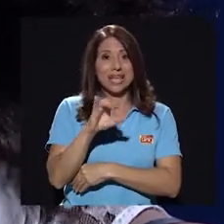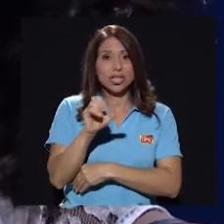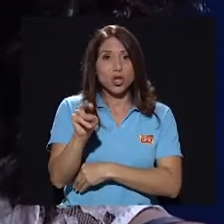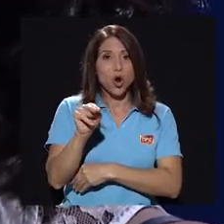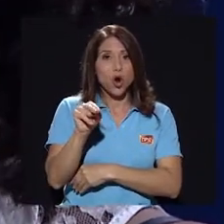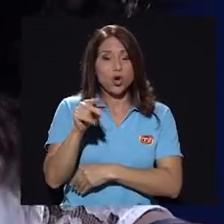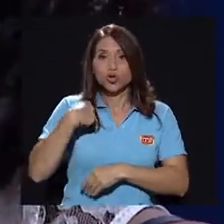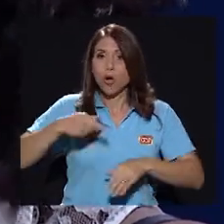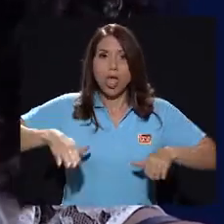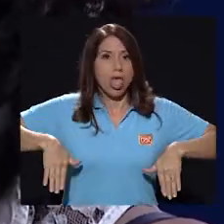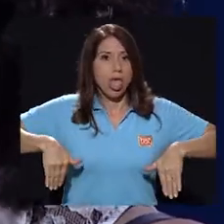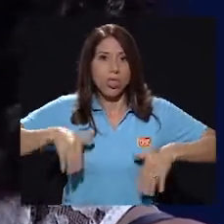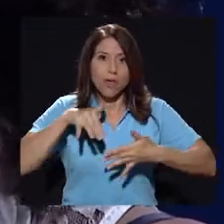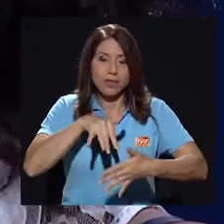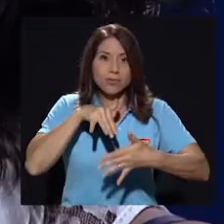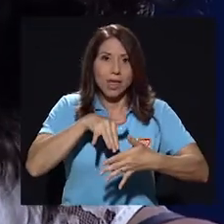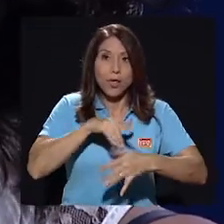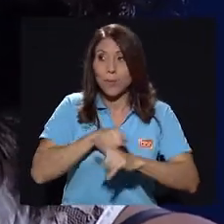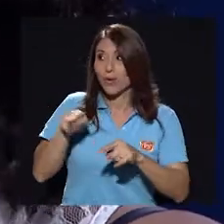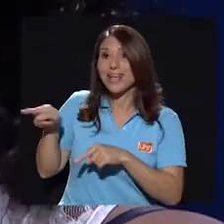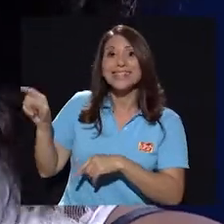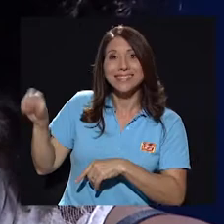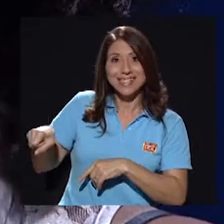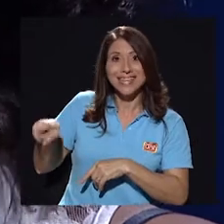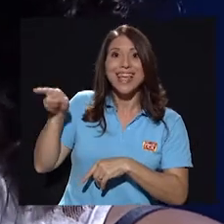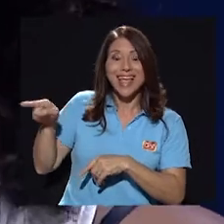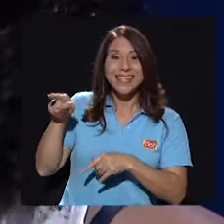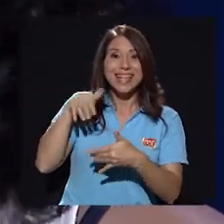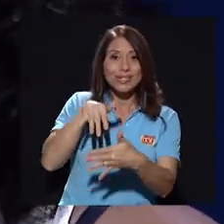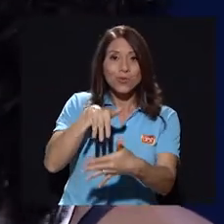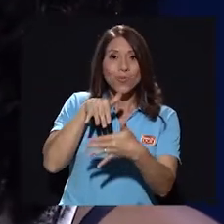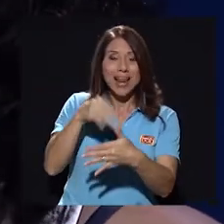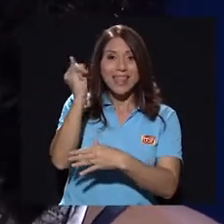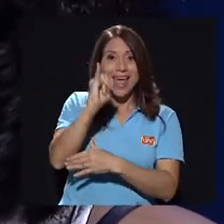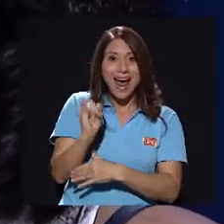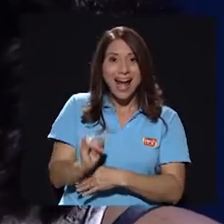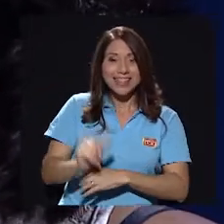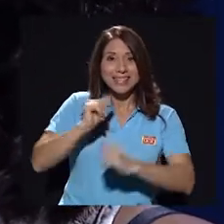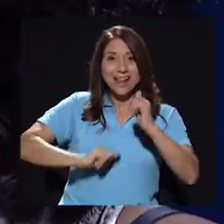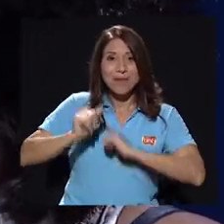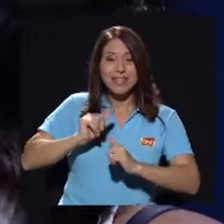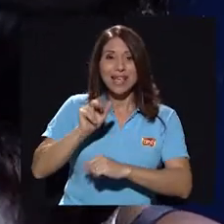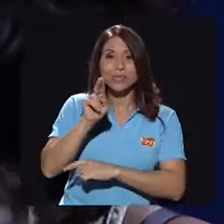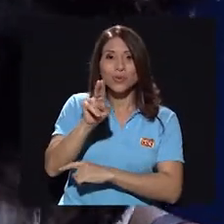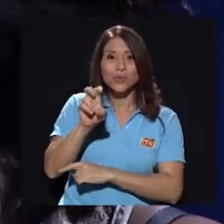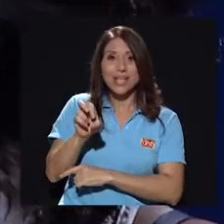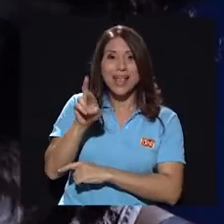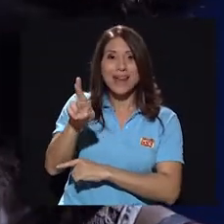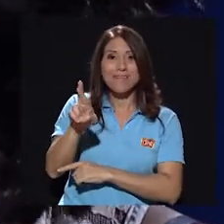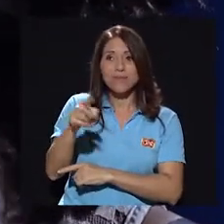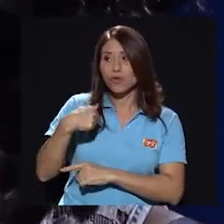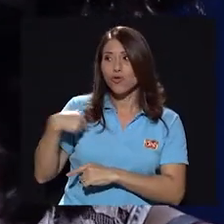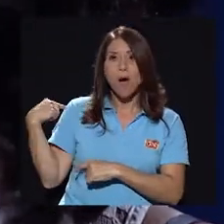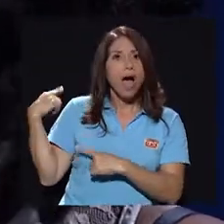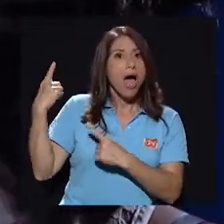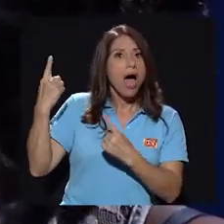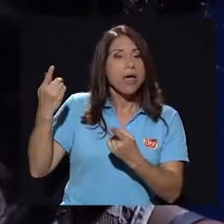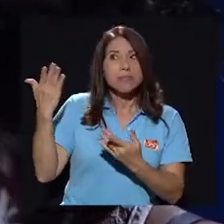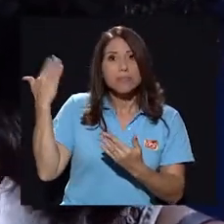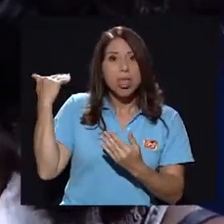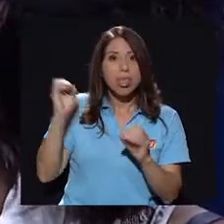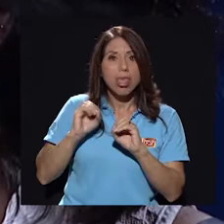estaba en la Escuela de Artes Dramáticas de la UCR. Entonces, yo no tenía ninguna amiga que compartiera esa afinidad